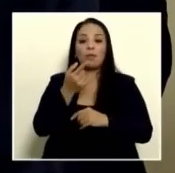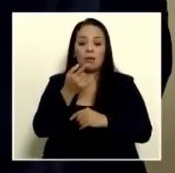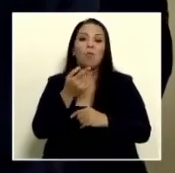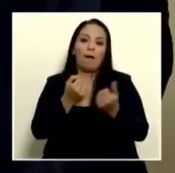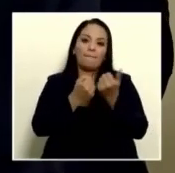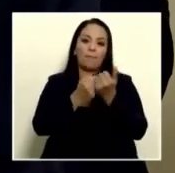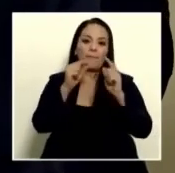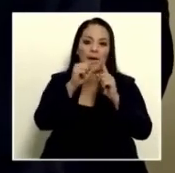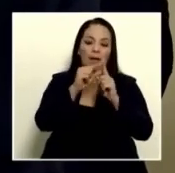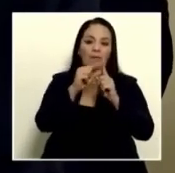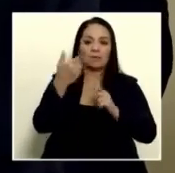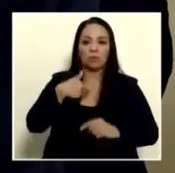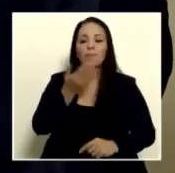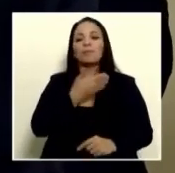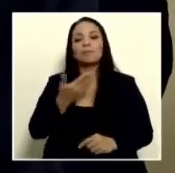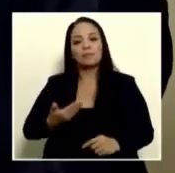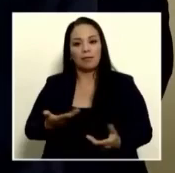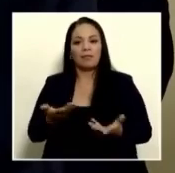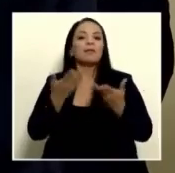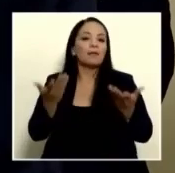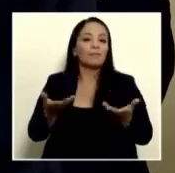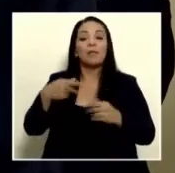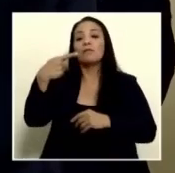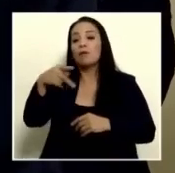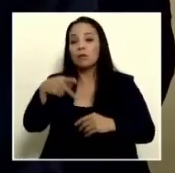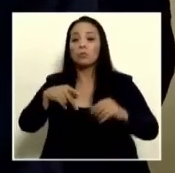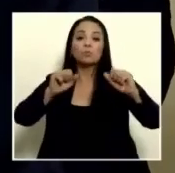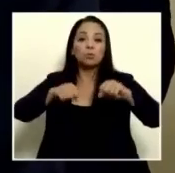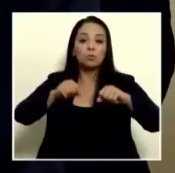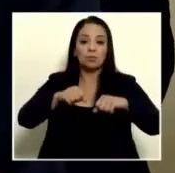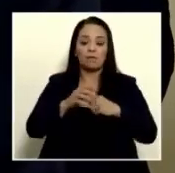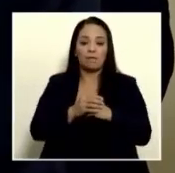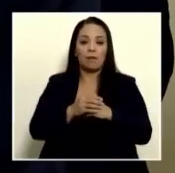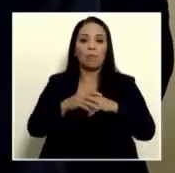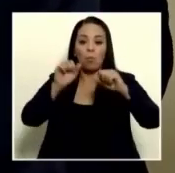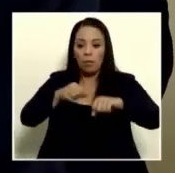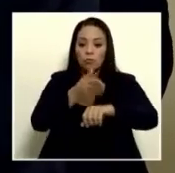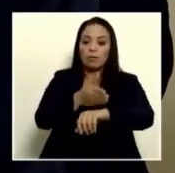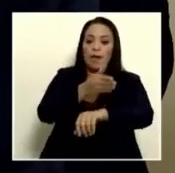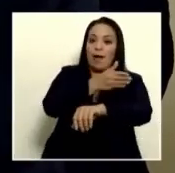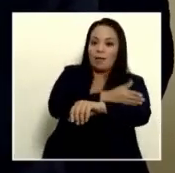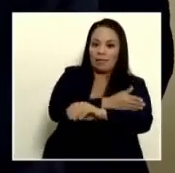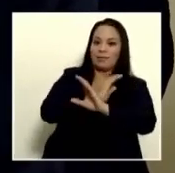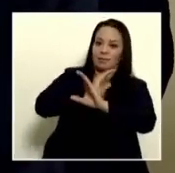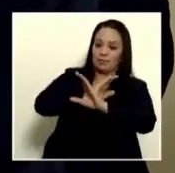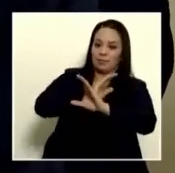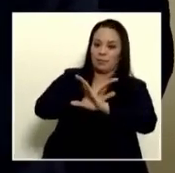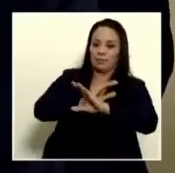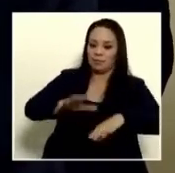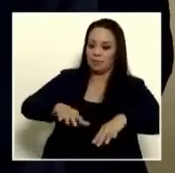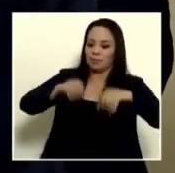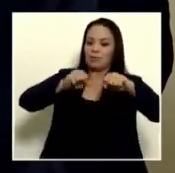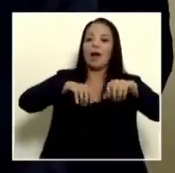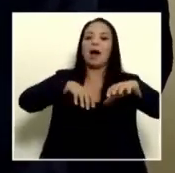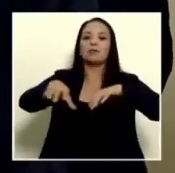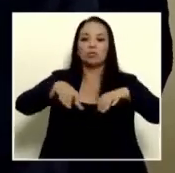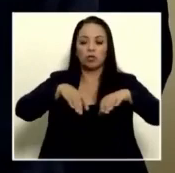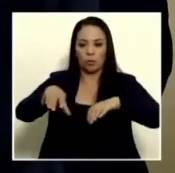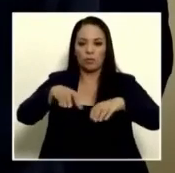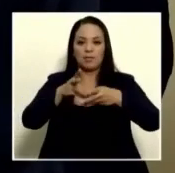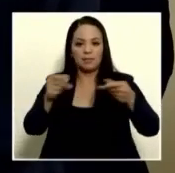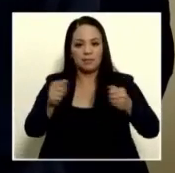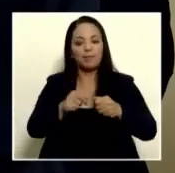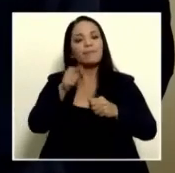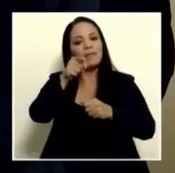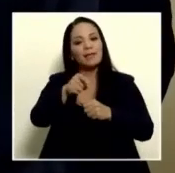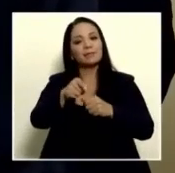sentido de que todo riesgo es posible administrarlo tomando acciones correctivas. Y de eso se